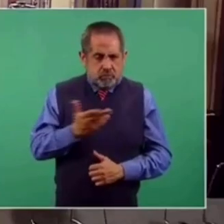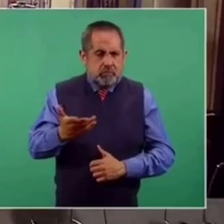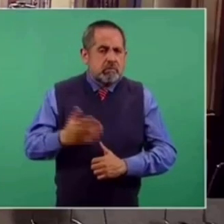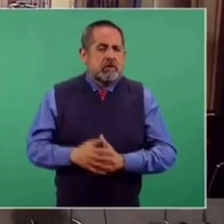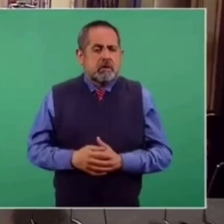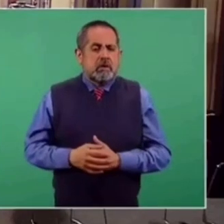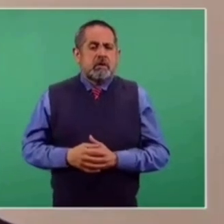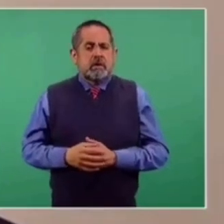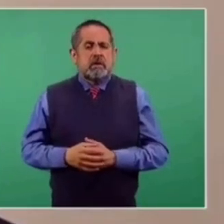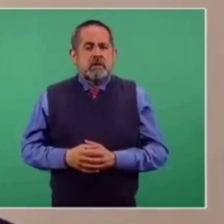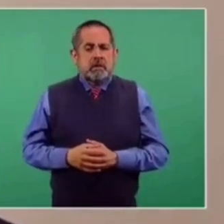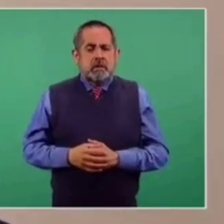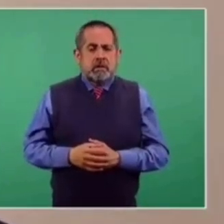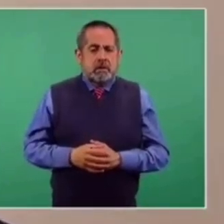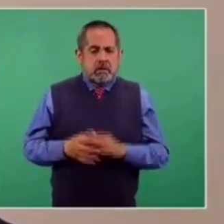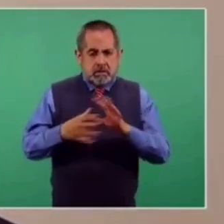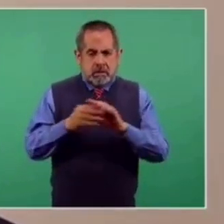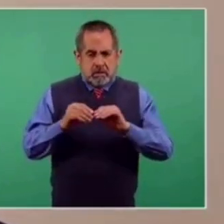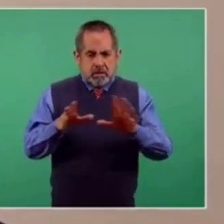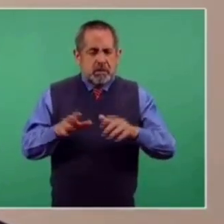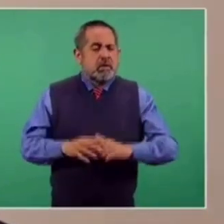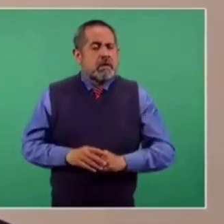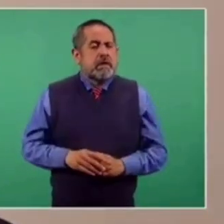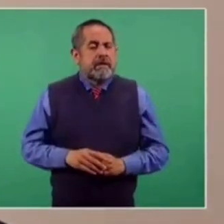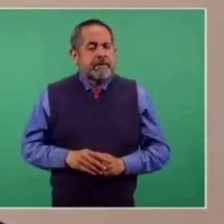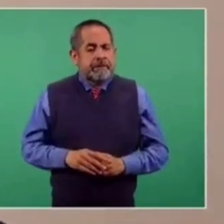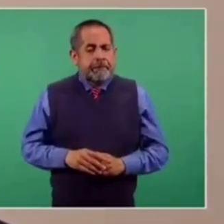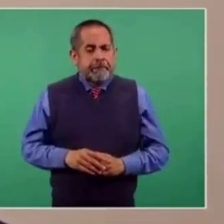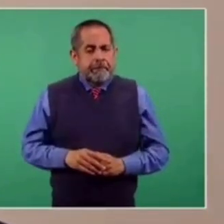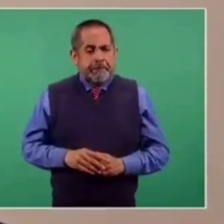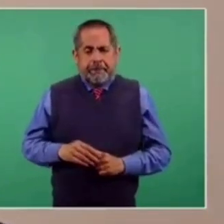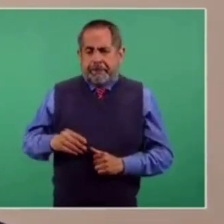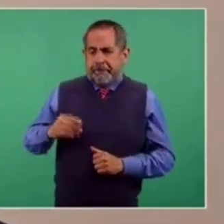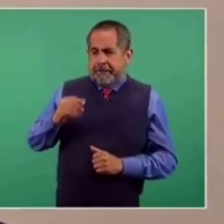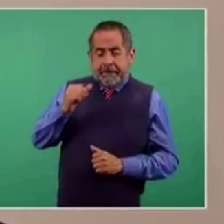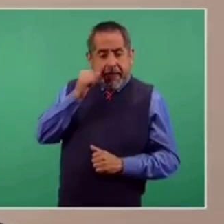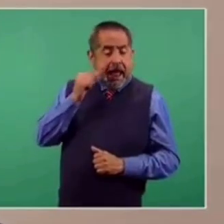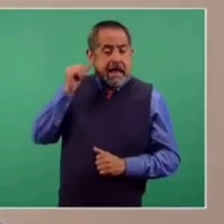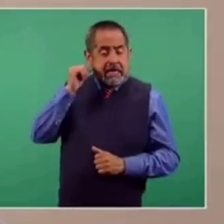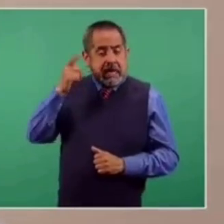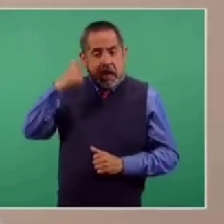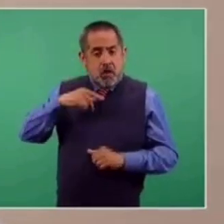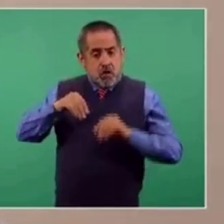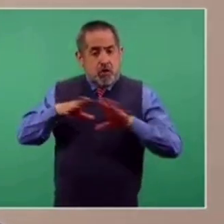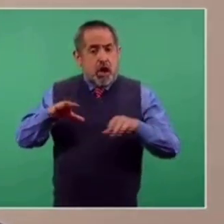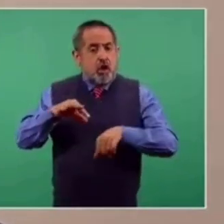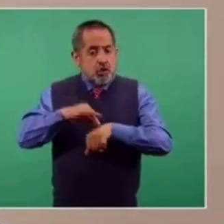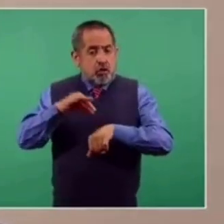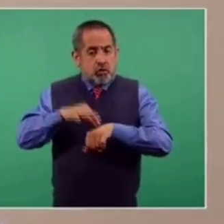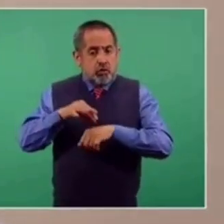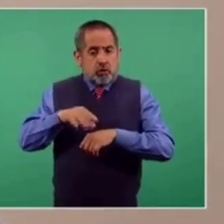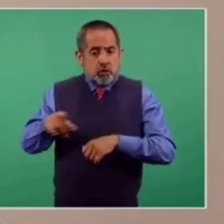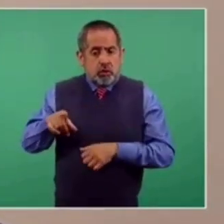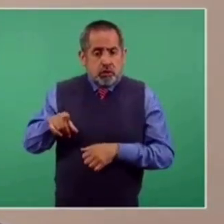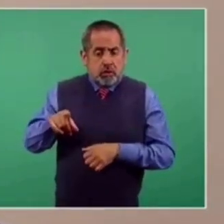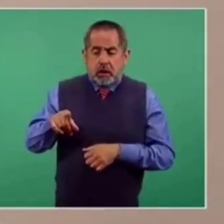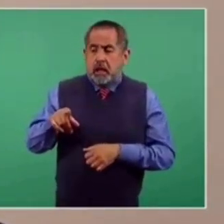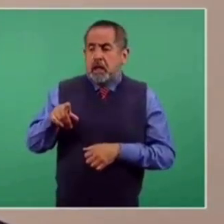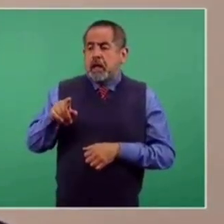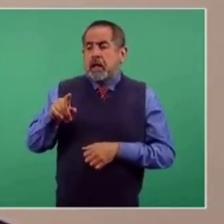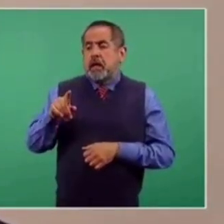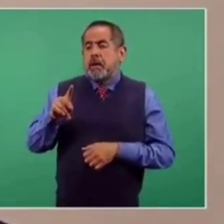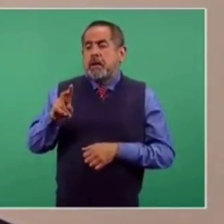De hecho, confirmar, tal como lo comunicaba la noche de ayer el doctor Ruy López Ridaura,